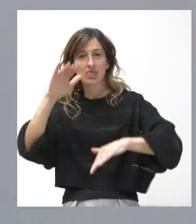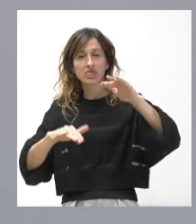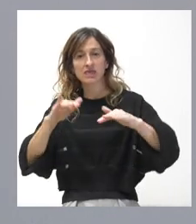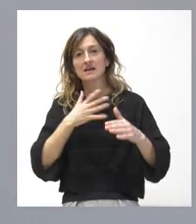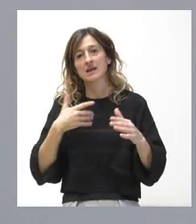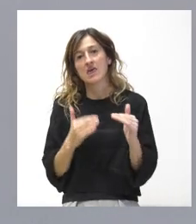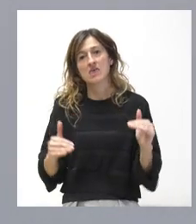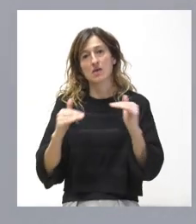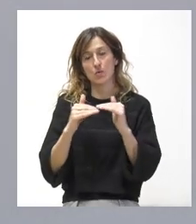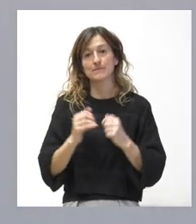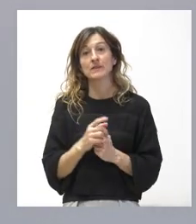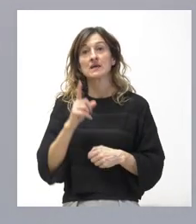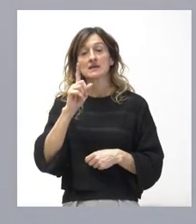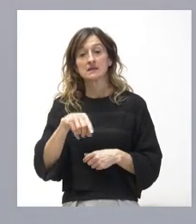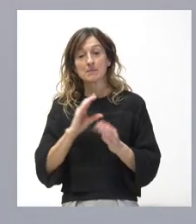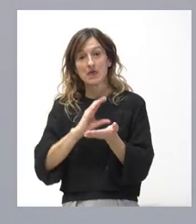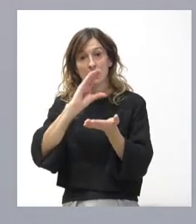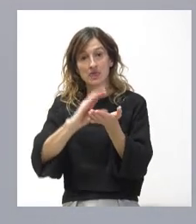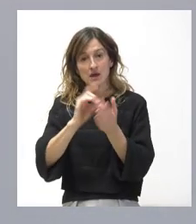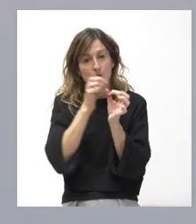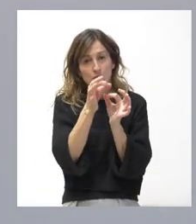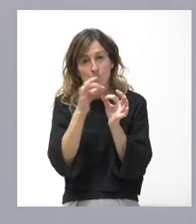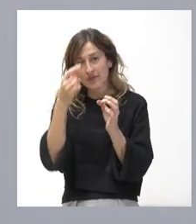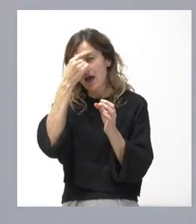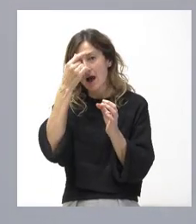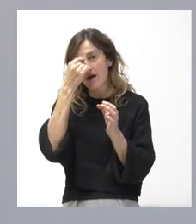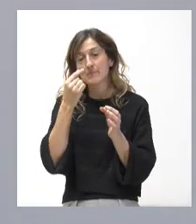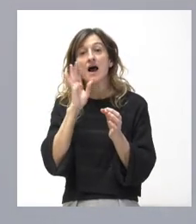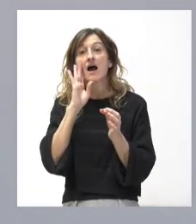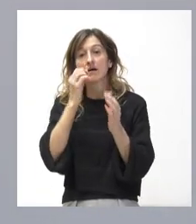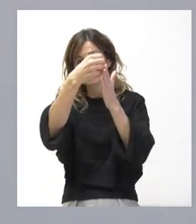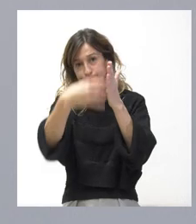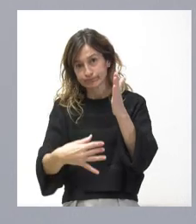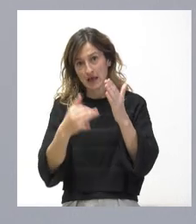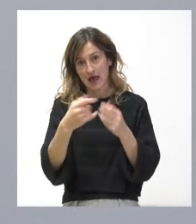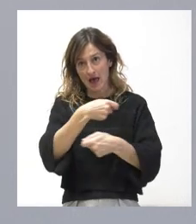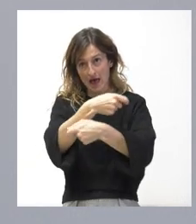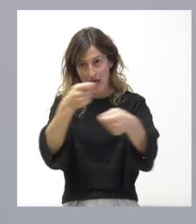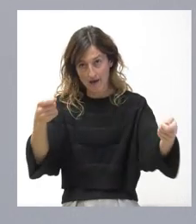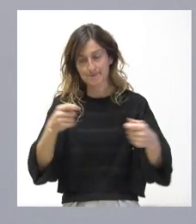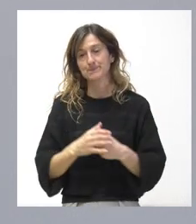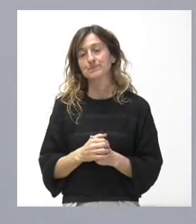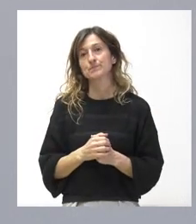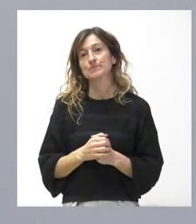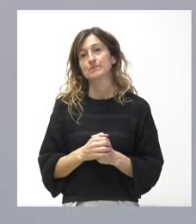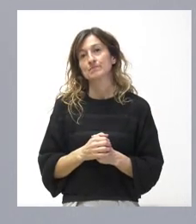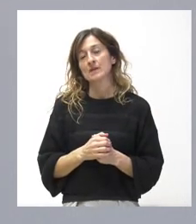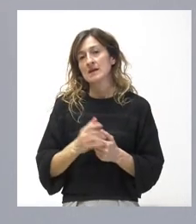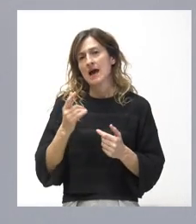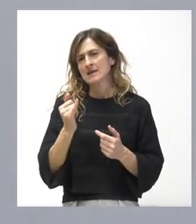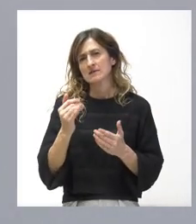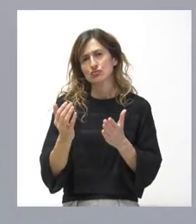destino de estas cantidades para cada uno de los municipios abulenses es el que tienen ustedes en la documentación que se les acompaña con la relación de todos